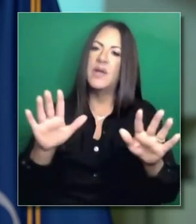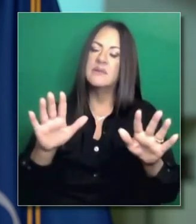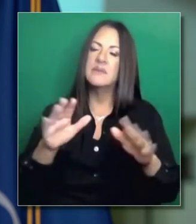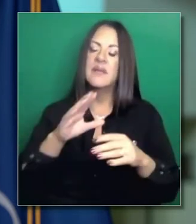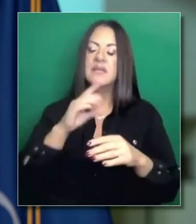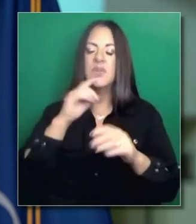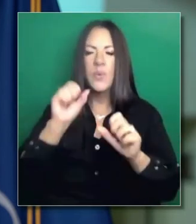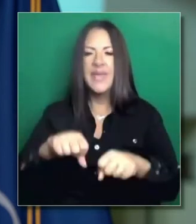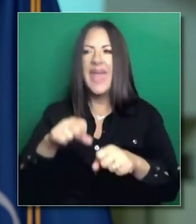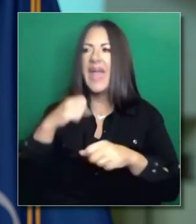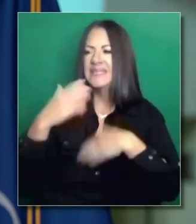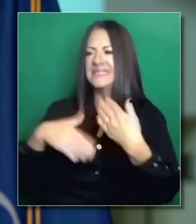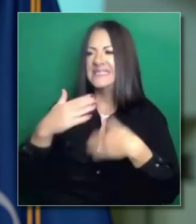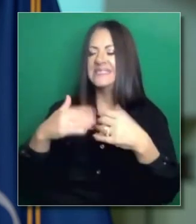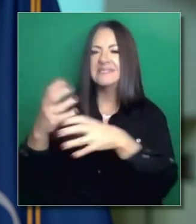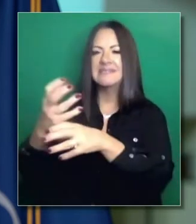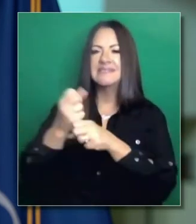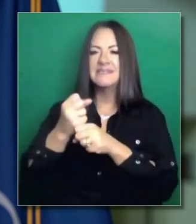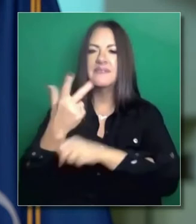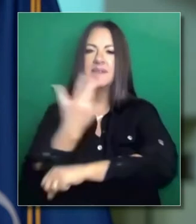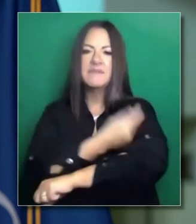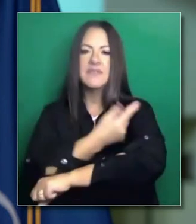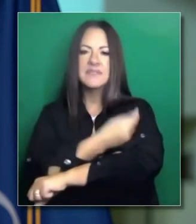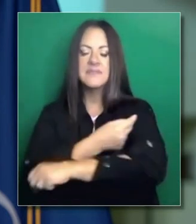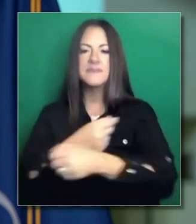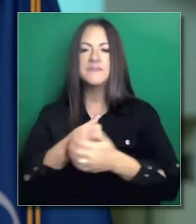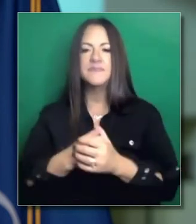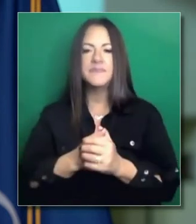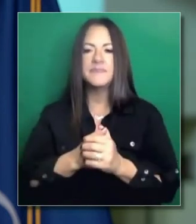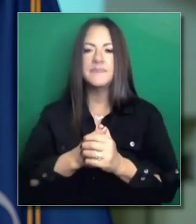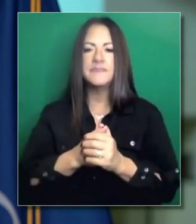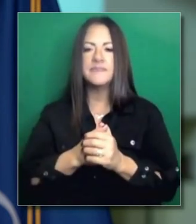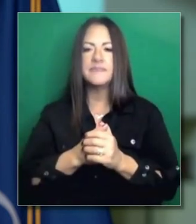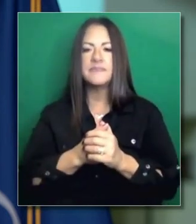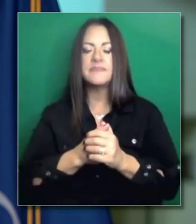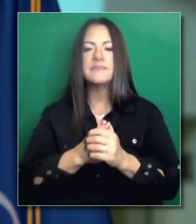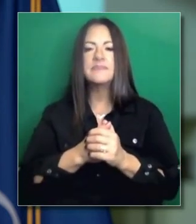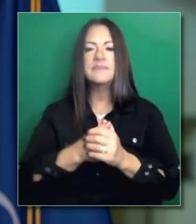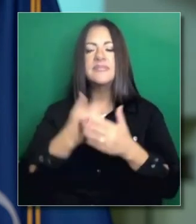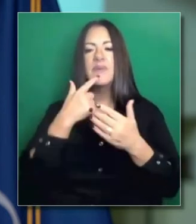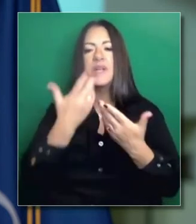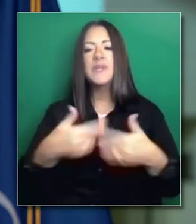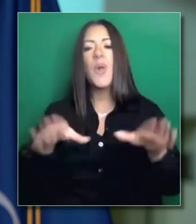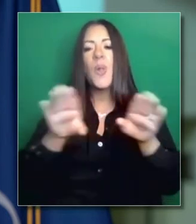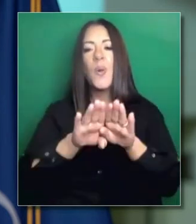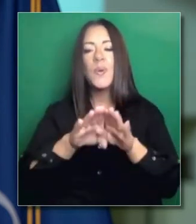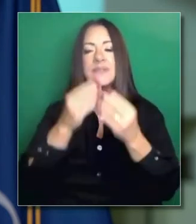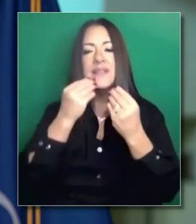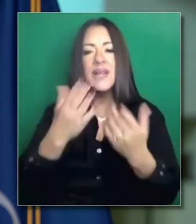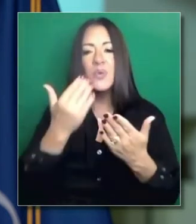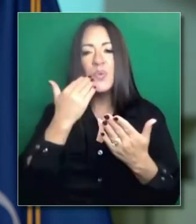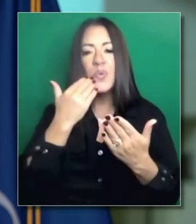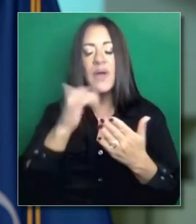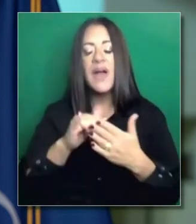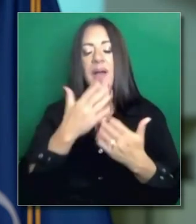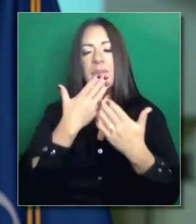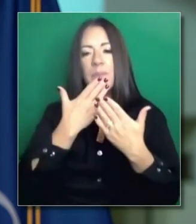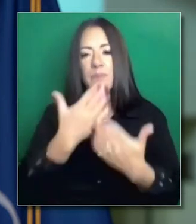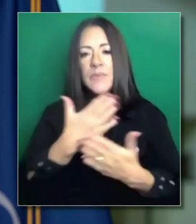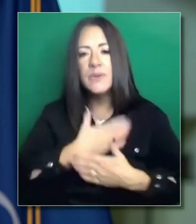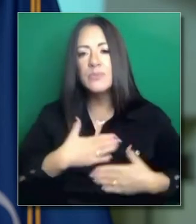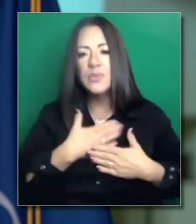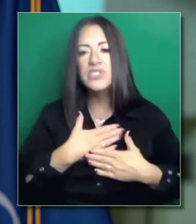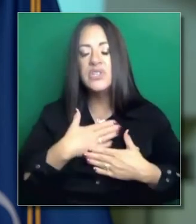vacunas también. Y con eso voy a acelerar el paso de despedirme de ustedes y expresar mi gratitud a todos